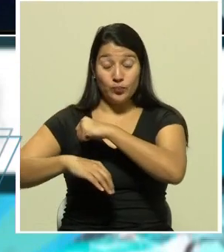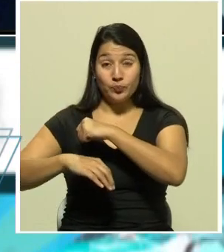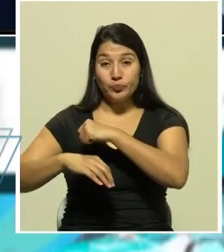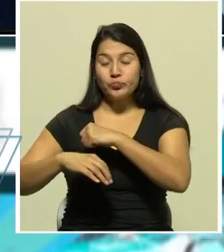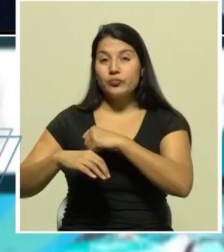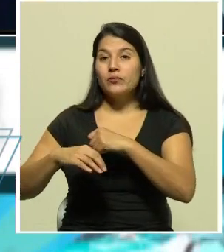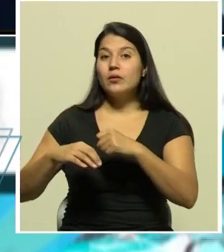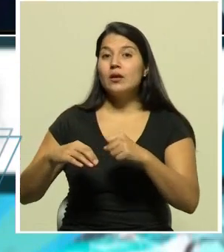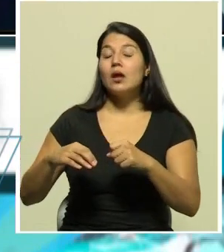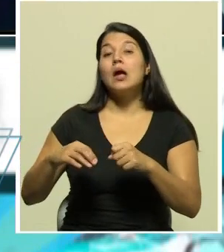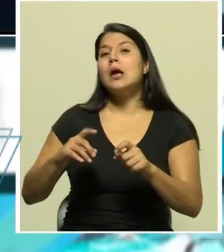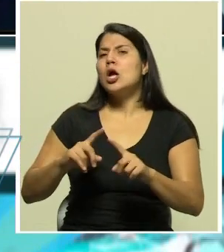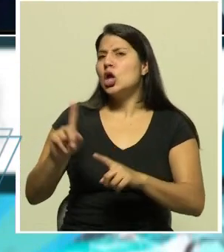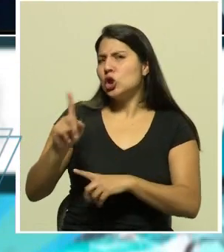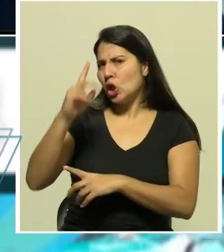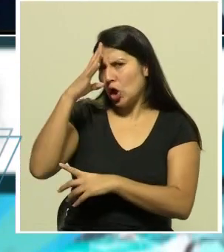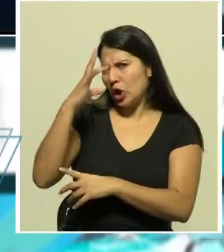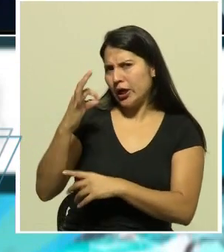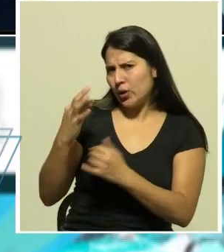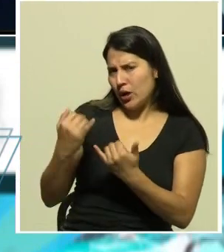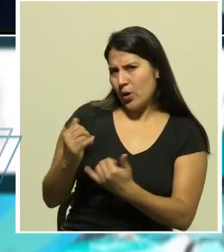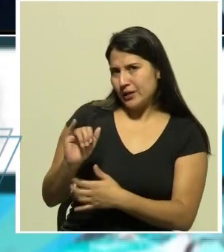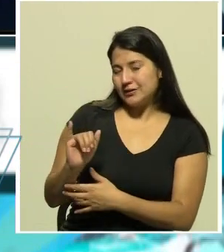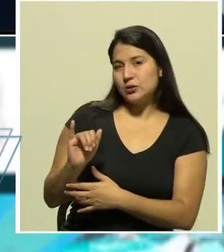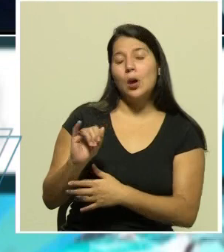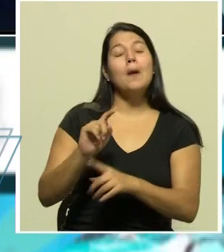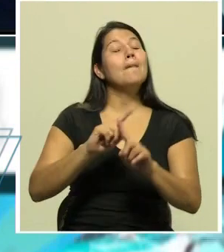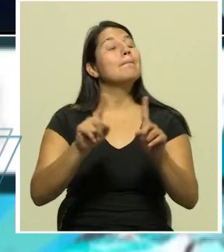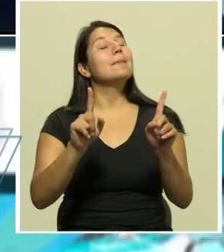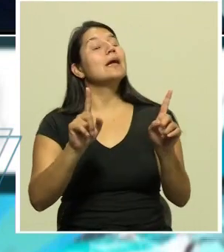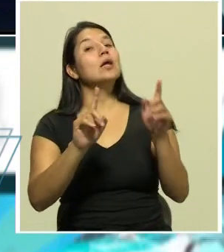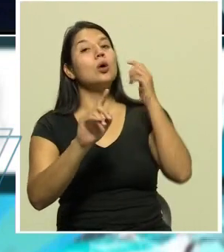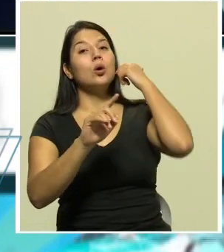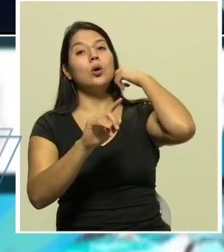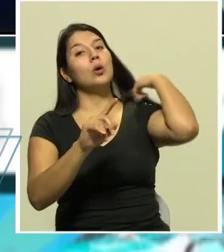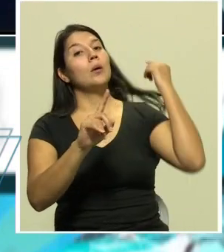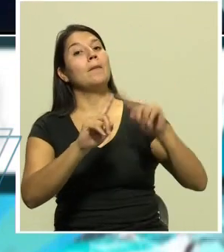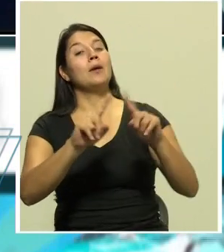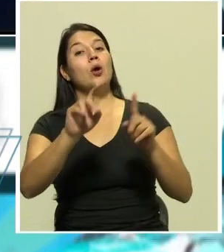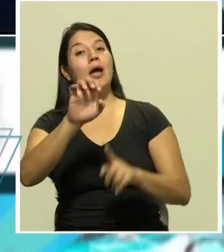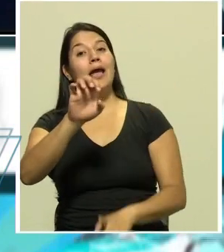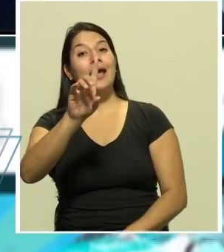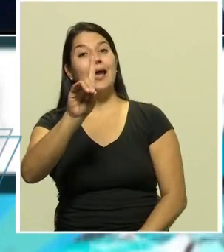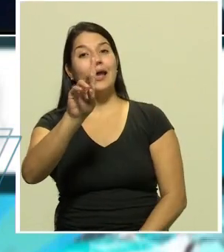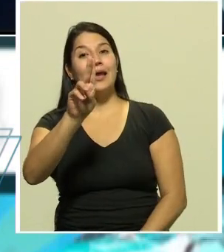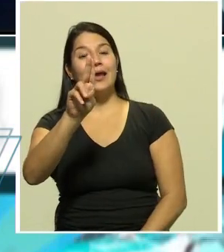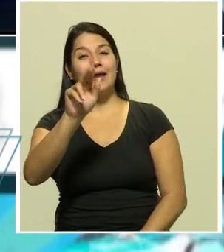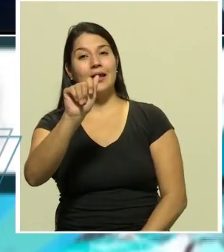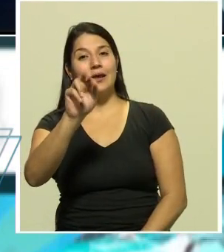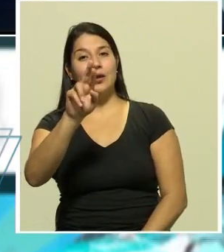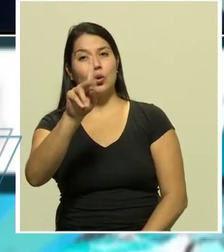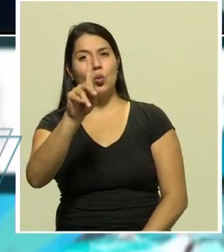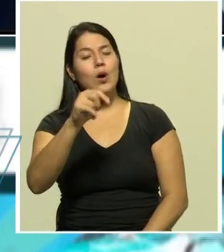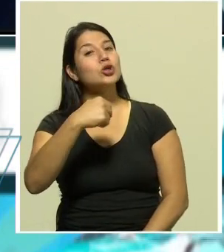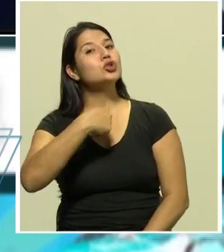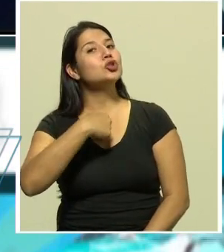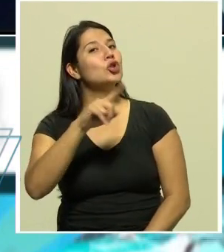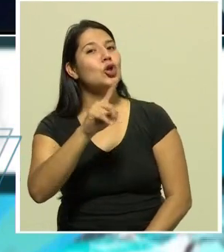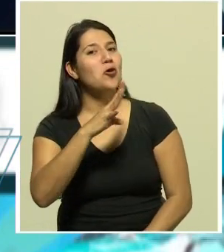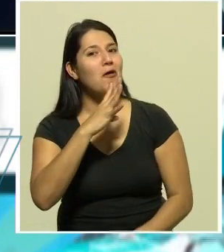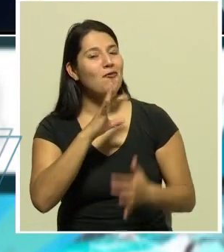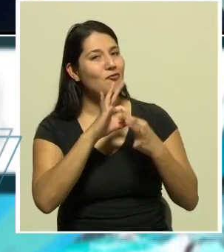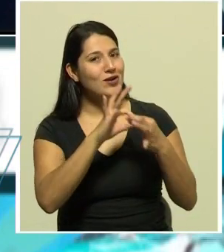no creo que estemos en esa presencia porque no hay incumplimiento tan grave Don Eduardo pero no estoy hablando de los